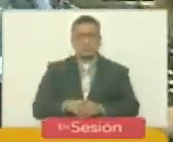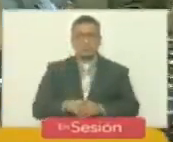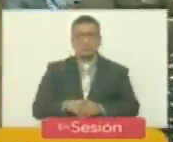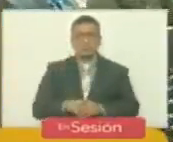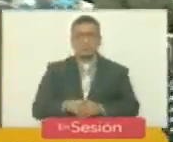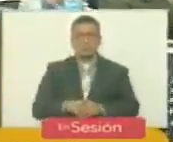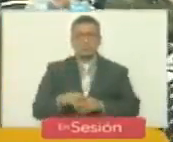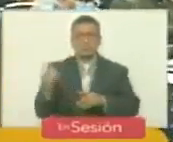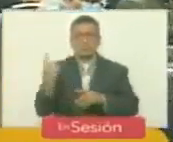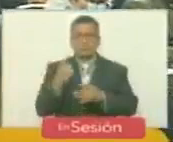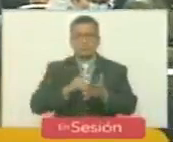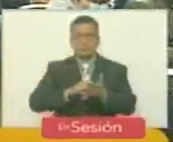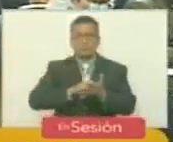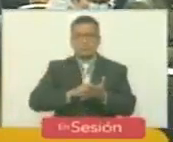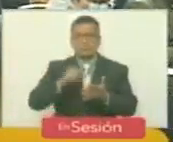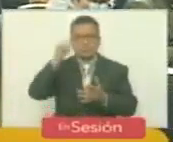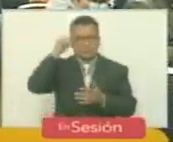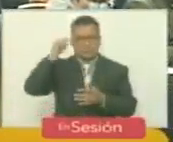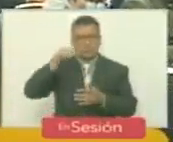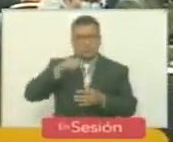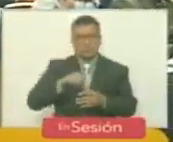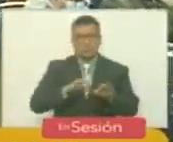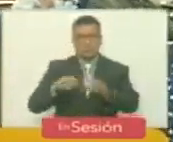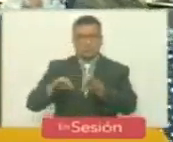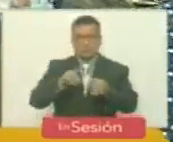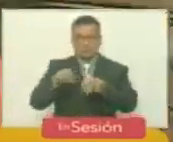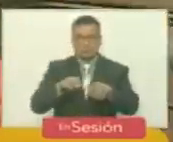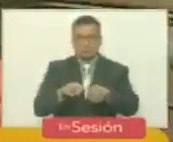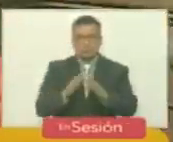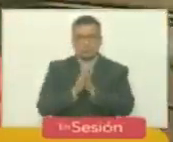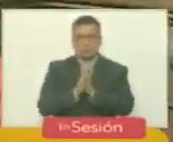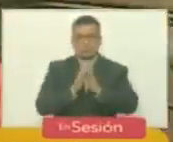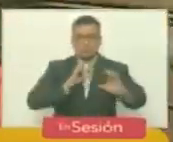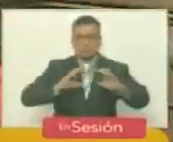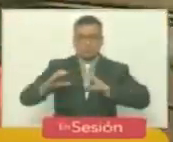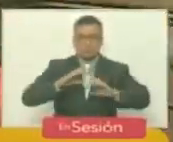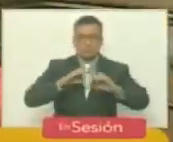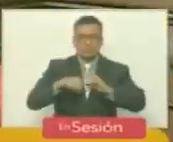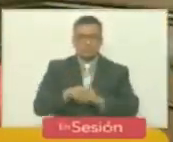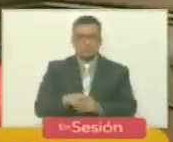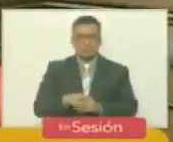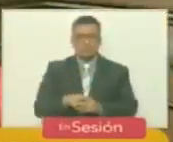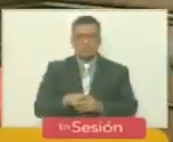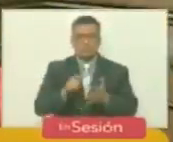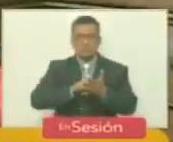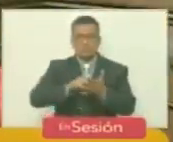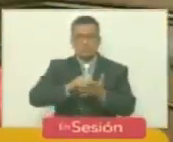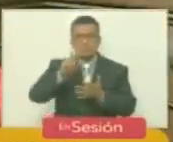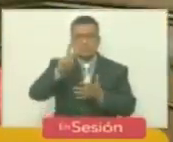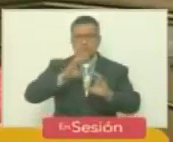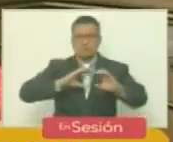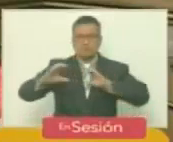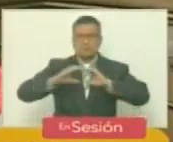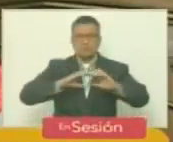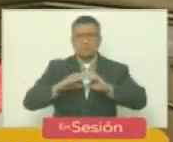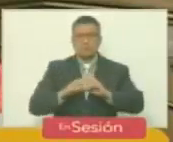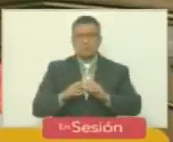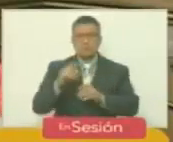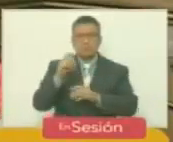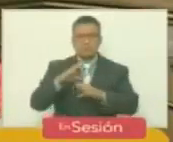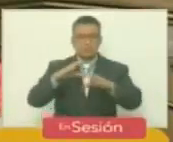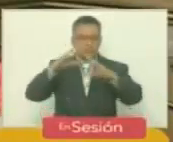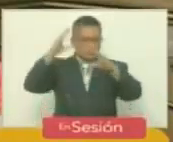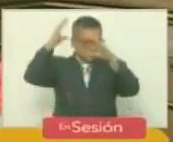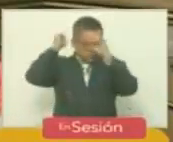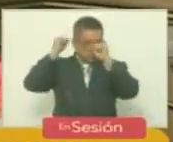Siguiente punto del orden del día, ciudadana secretaria. Comunicación, punto número dos, comunicación de la Embajada